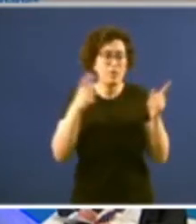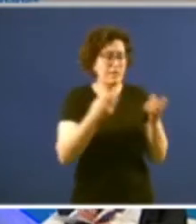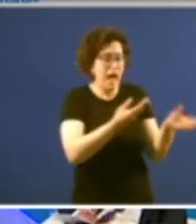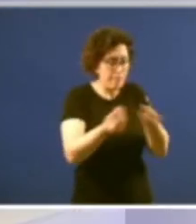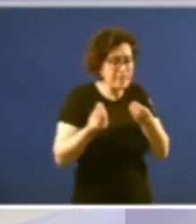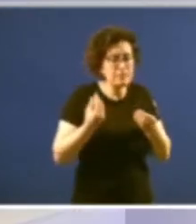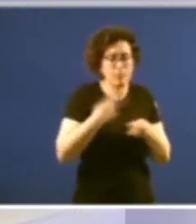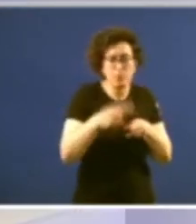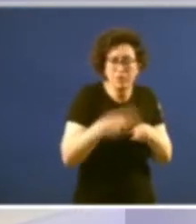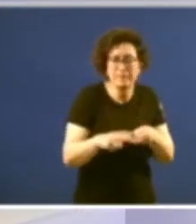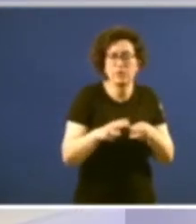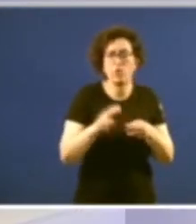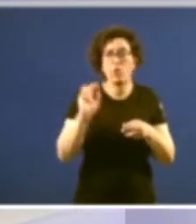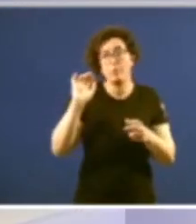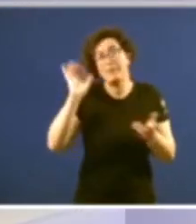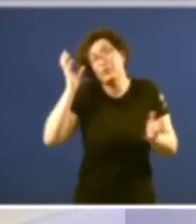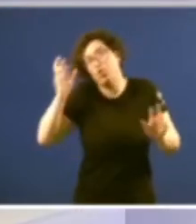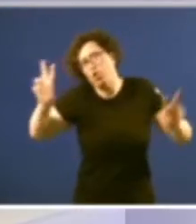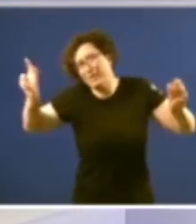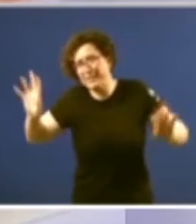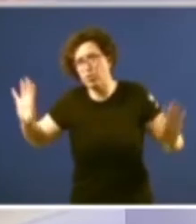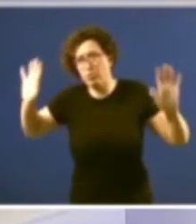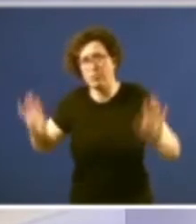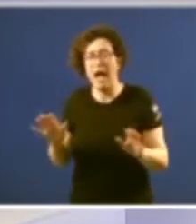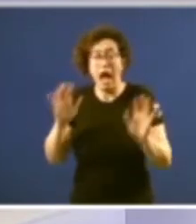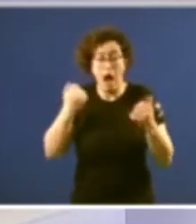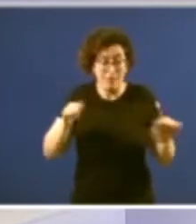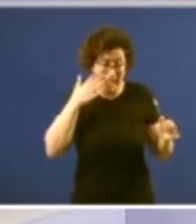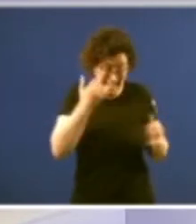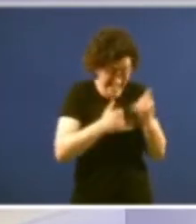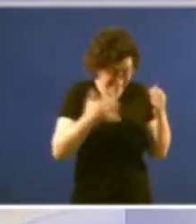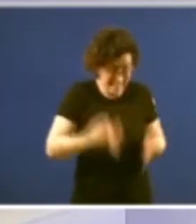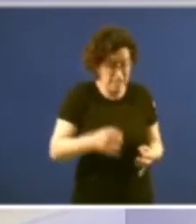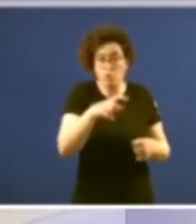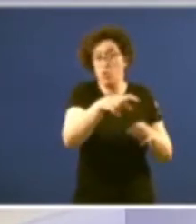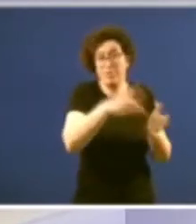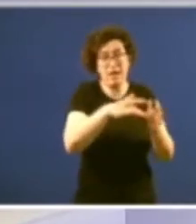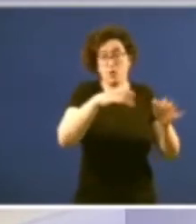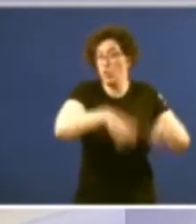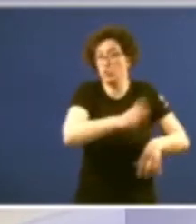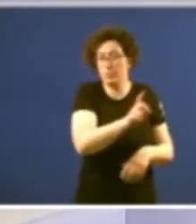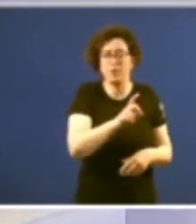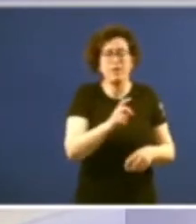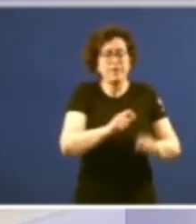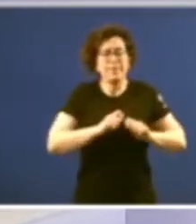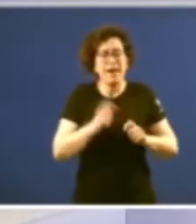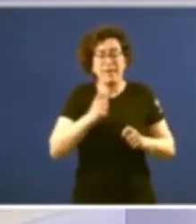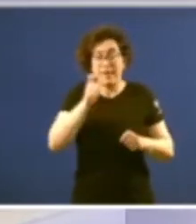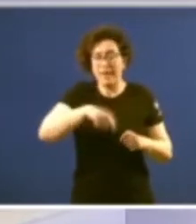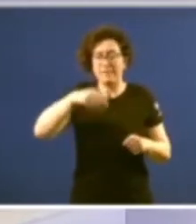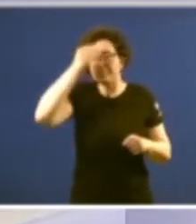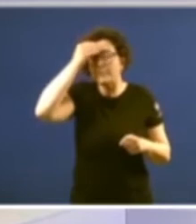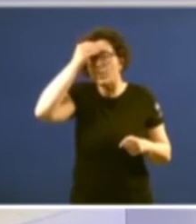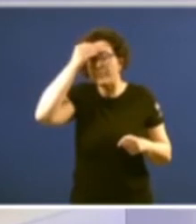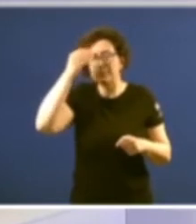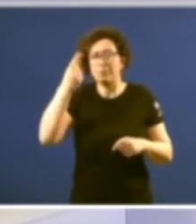política como meteorológicamente falando ainda que aquel día non chovera non era o máis adecuado para que a semente se armolara nesa